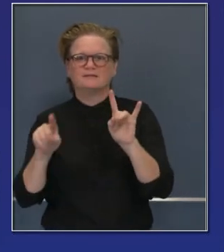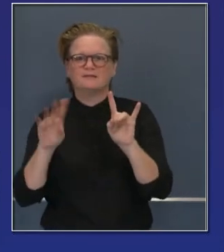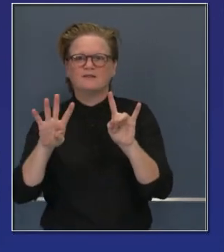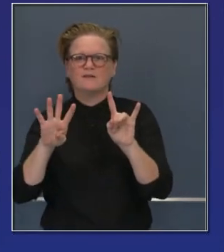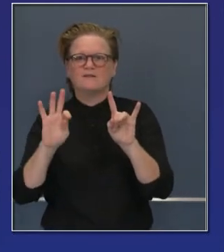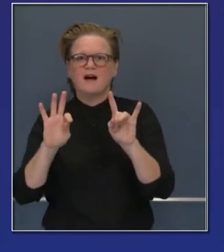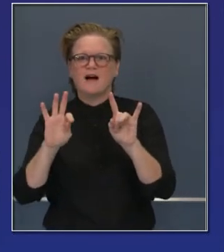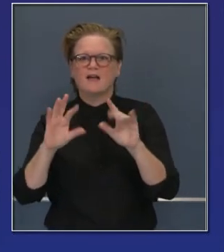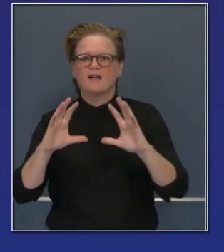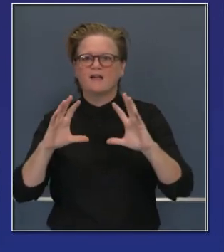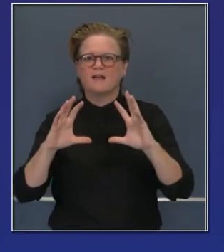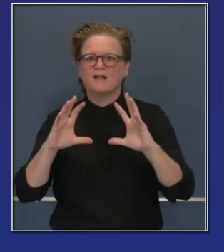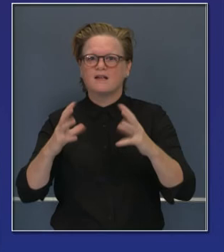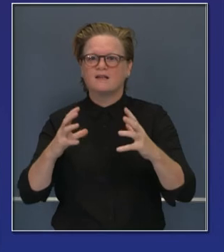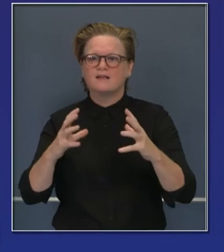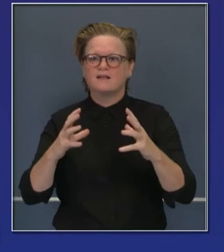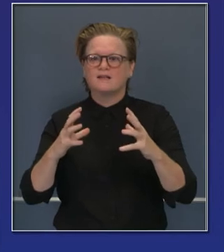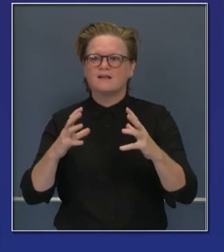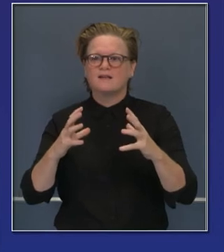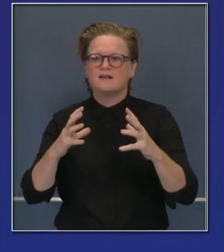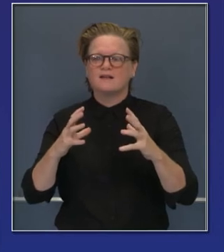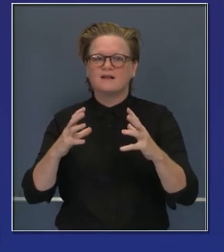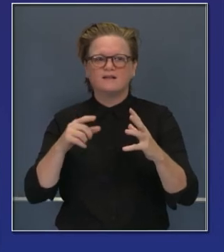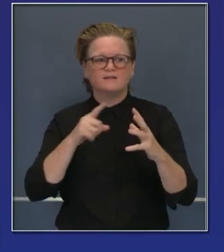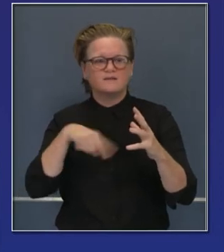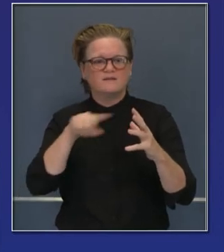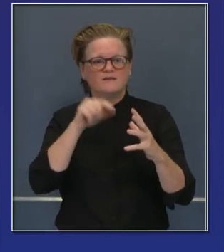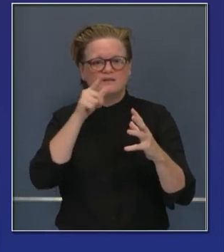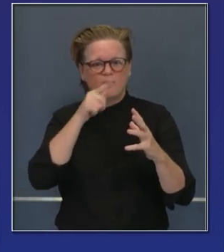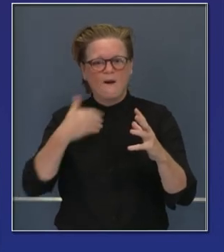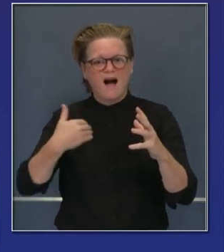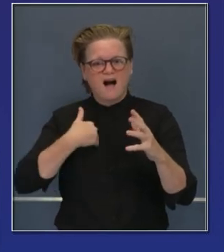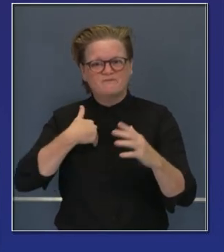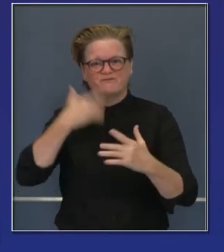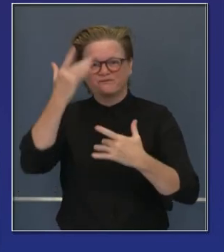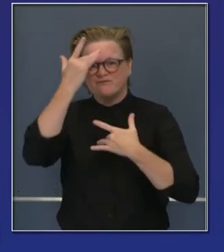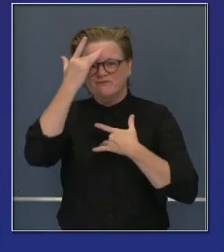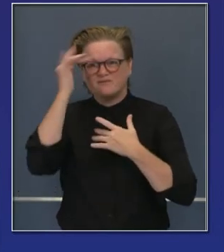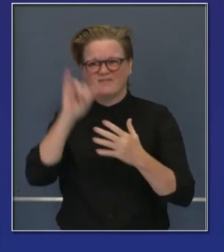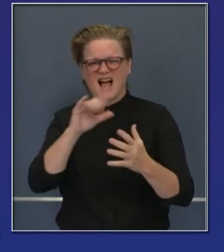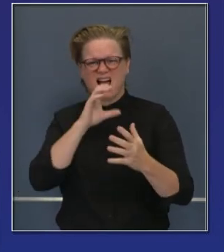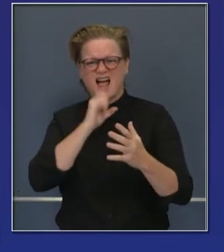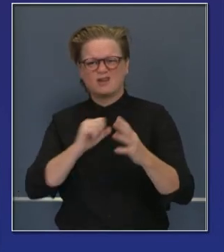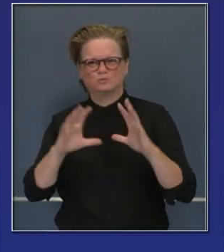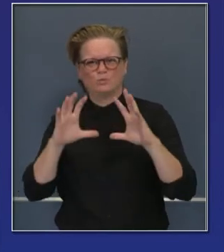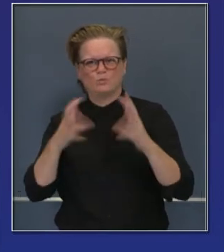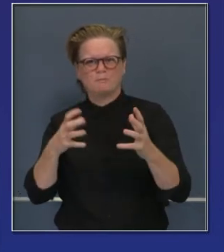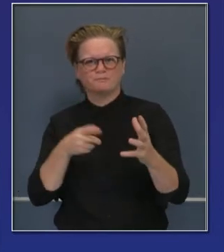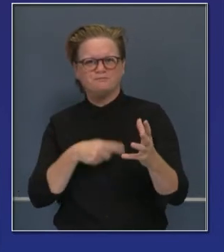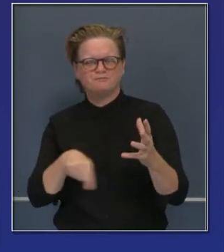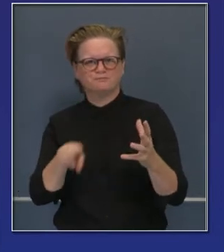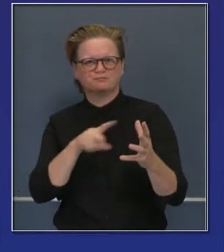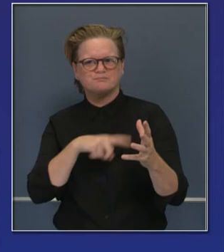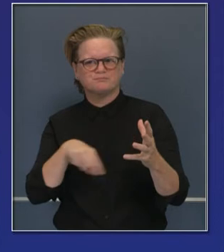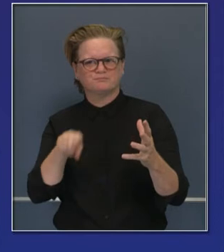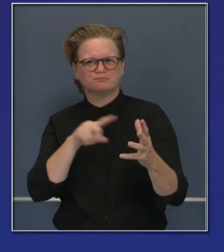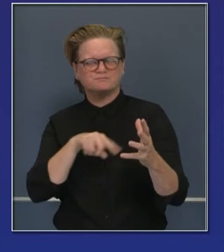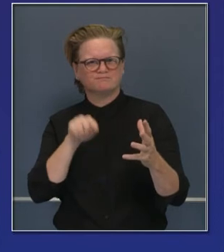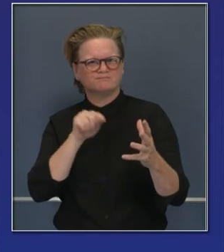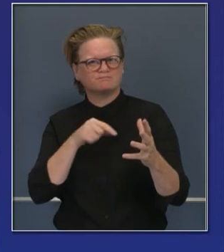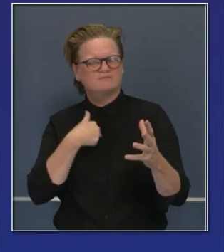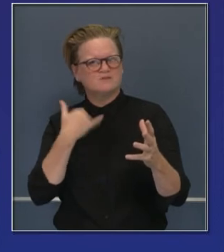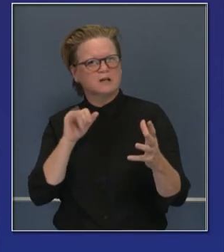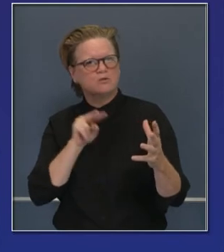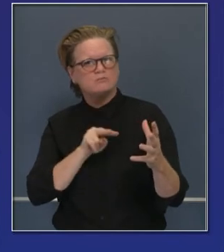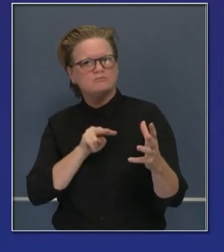las personas que se están enfermando. Así que una gran mayoría de los casos nuevos que hemos probado que se ven infectados están